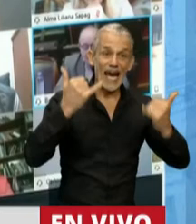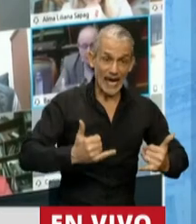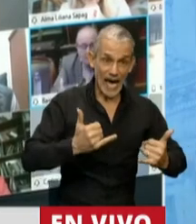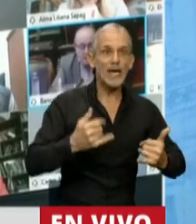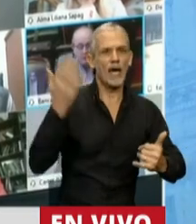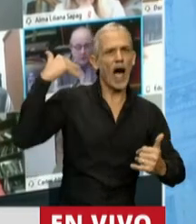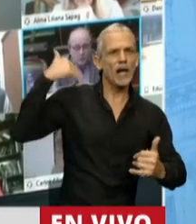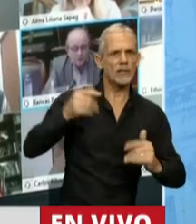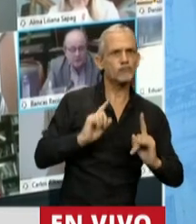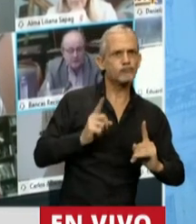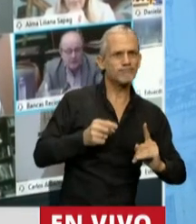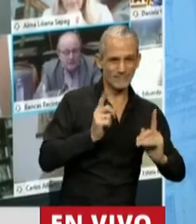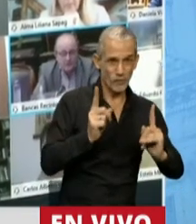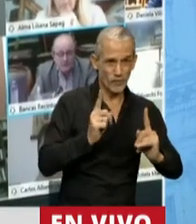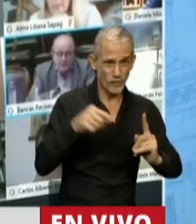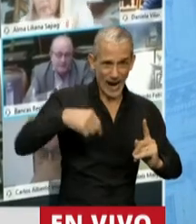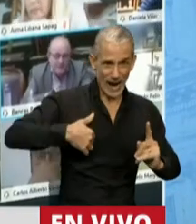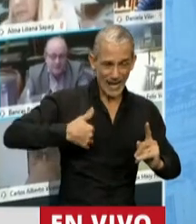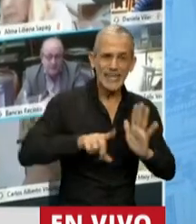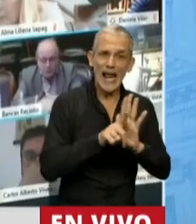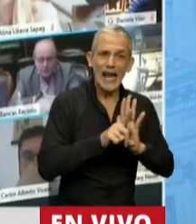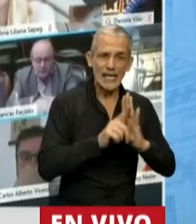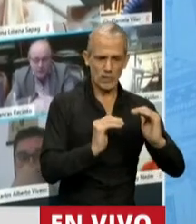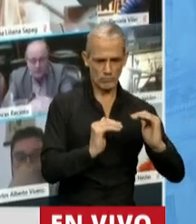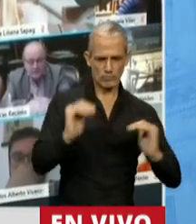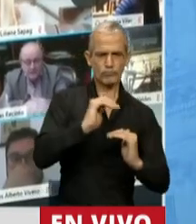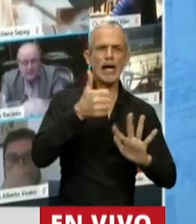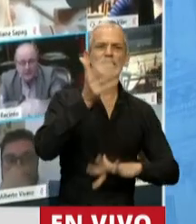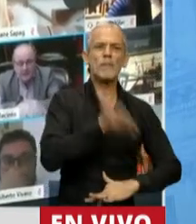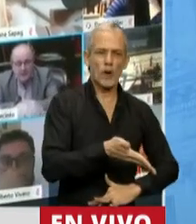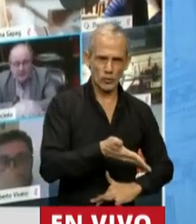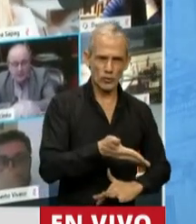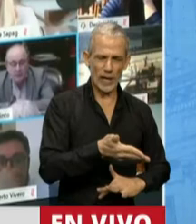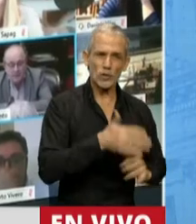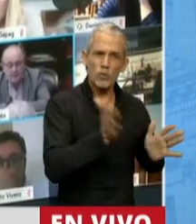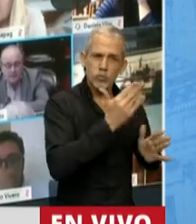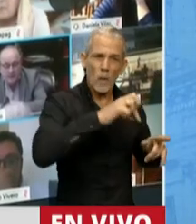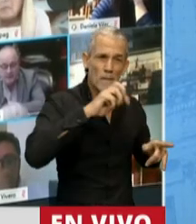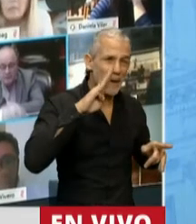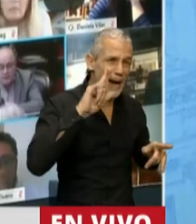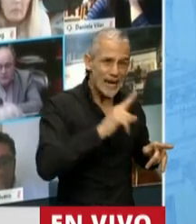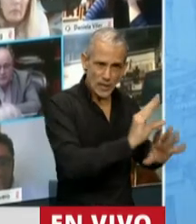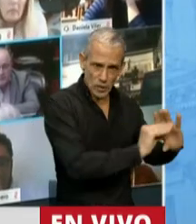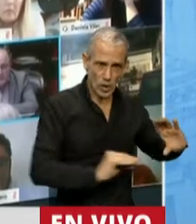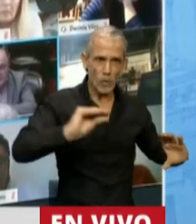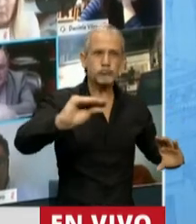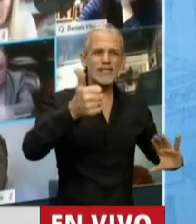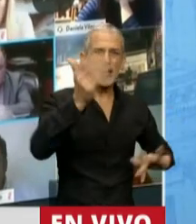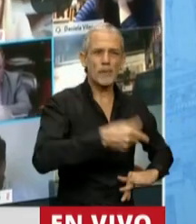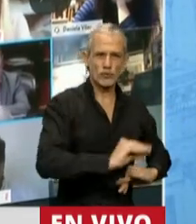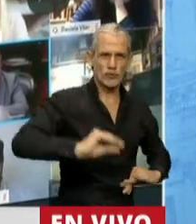estaban vigentes y están vigentes en nuestro país, superando el 6% del Producto Bruto Interno y todas,